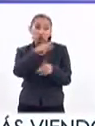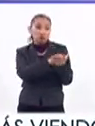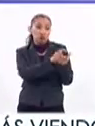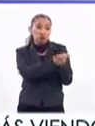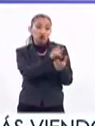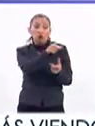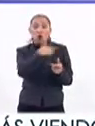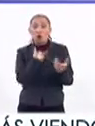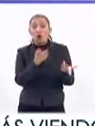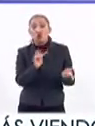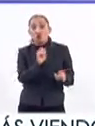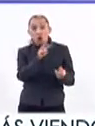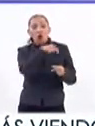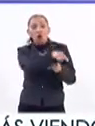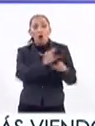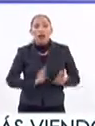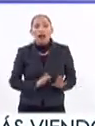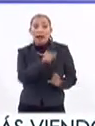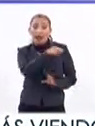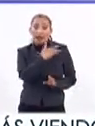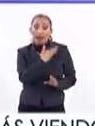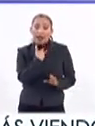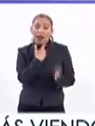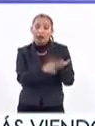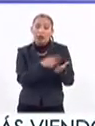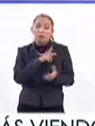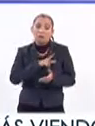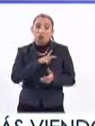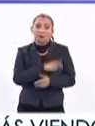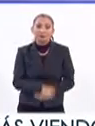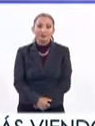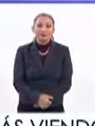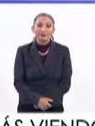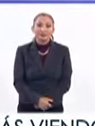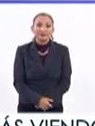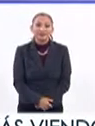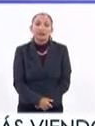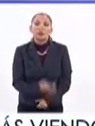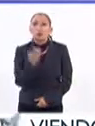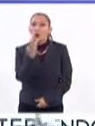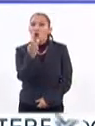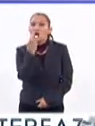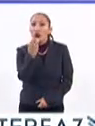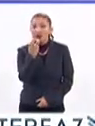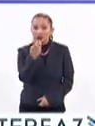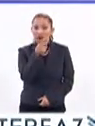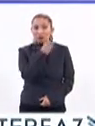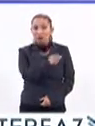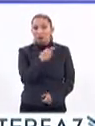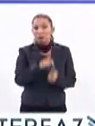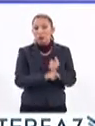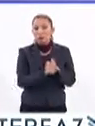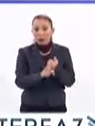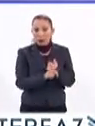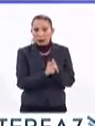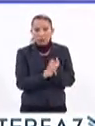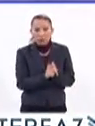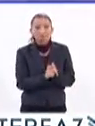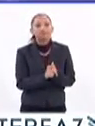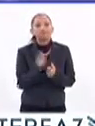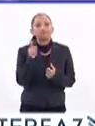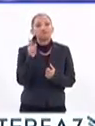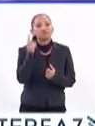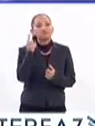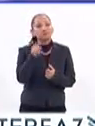al hombre y resulta que sí, que sí lo tenía. Entonces, por eso, ese es el gran problema de